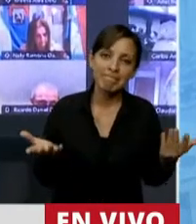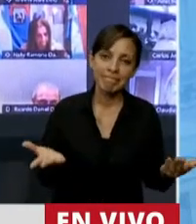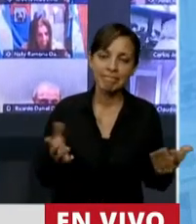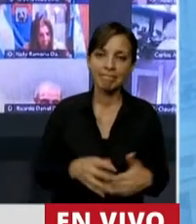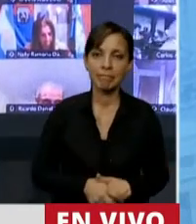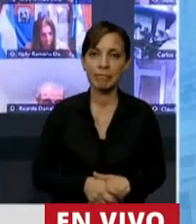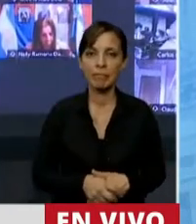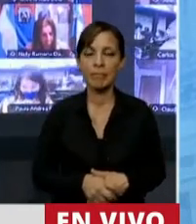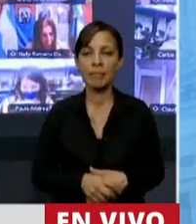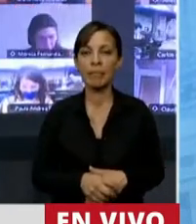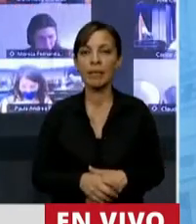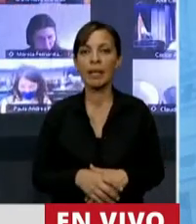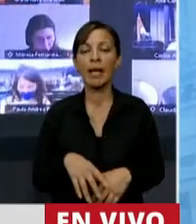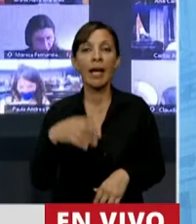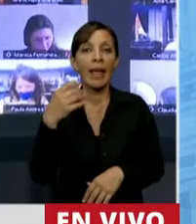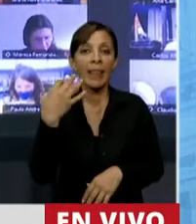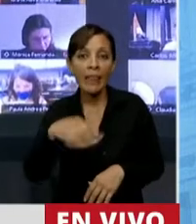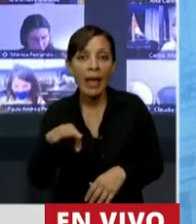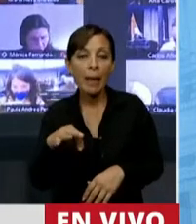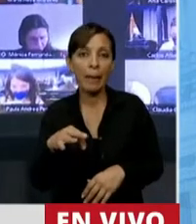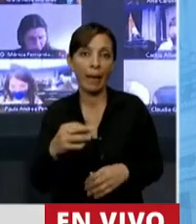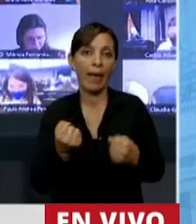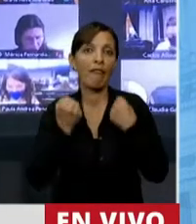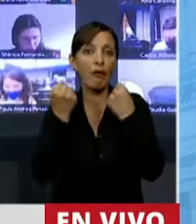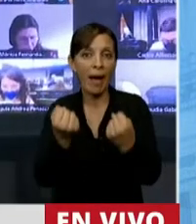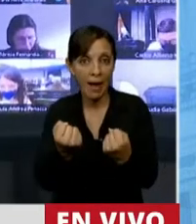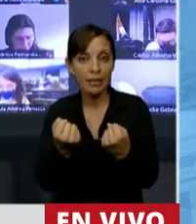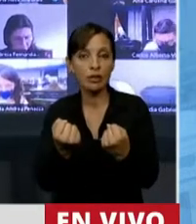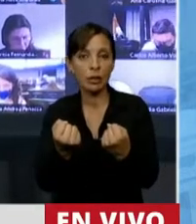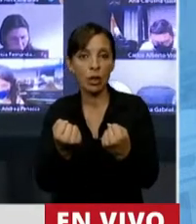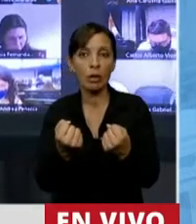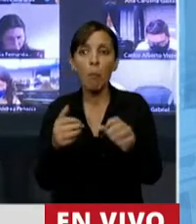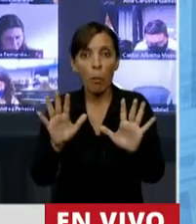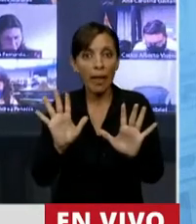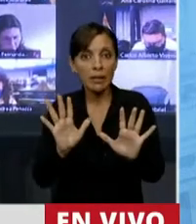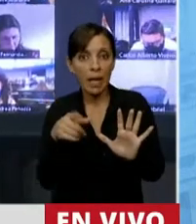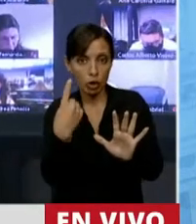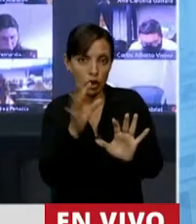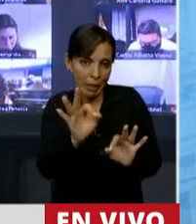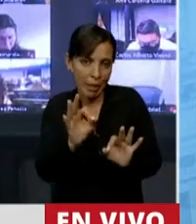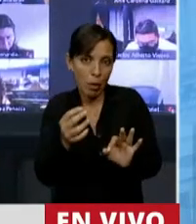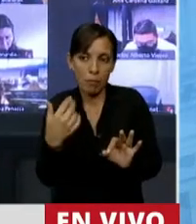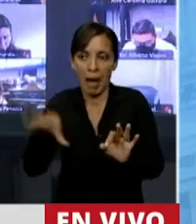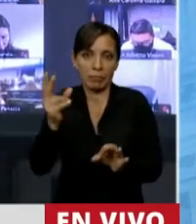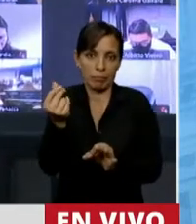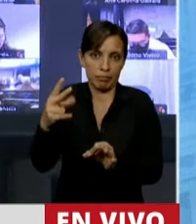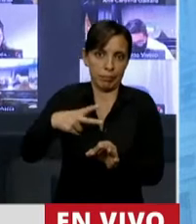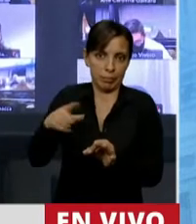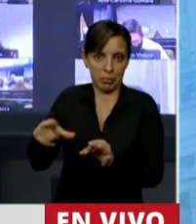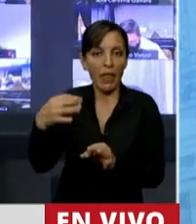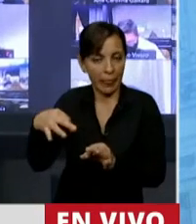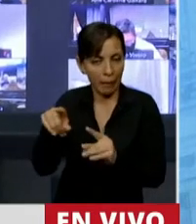Pero en lo que tienen que hacer el esfuerzo, que podemos coincidir que tienen que ser los grandes poseedores de fortuna,